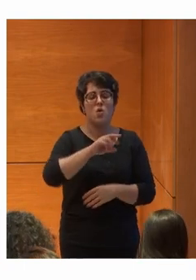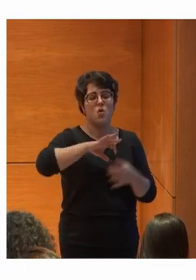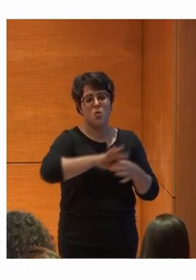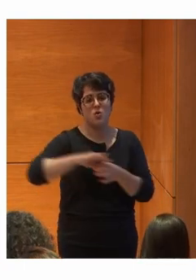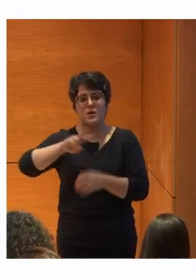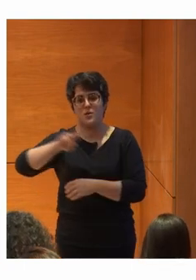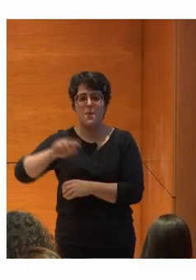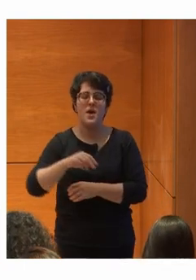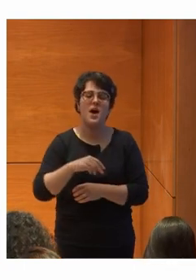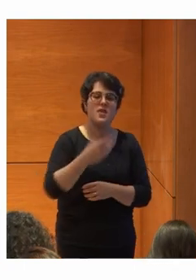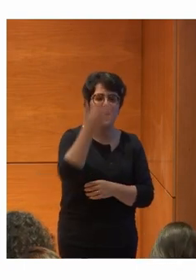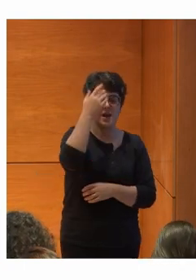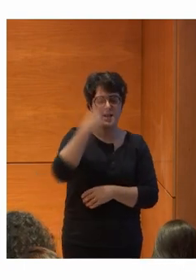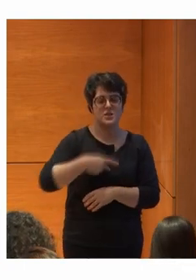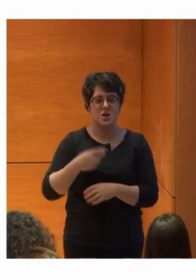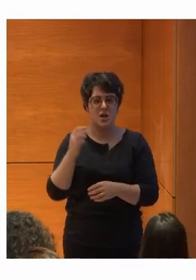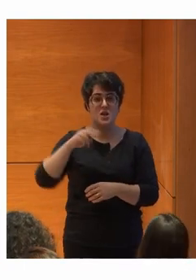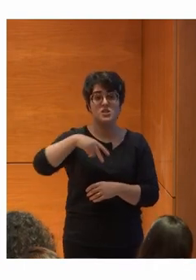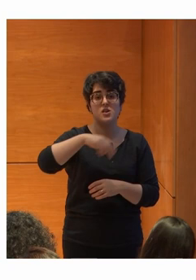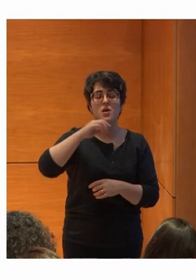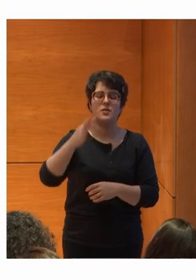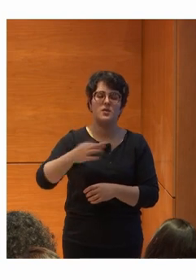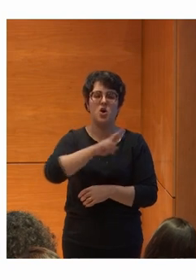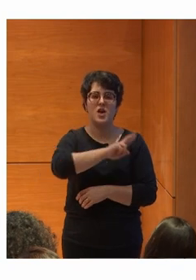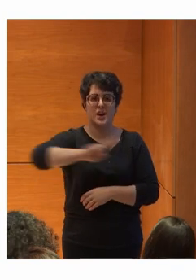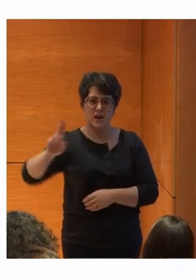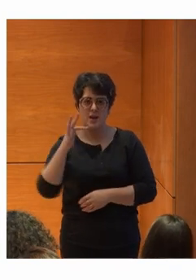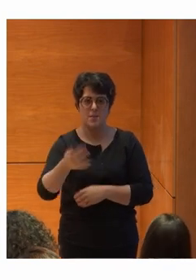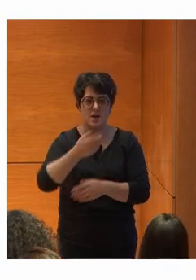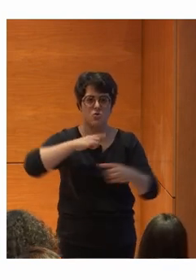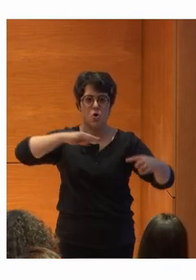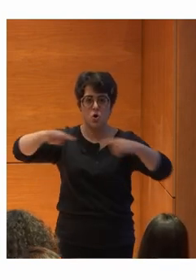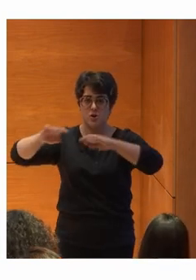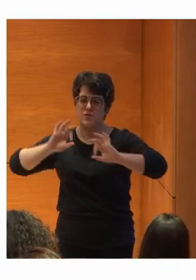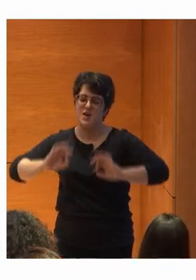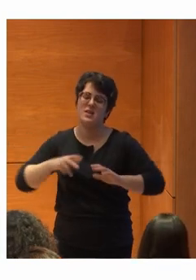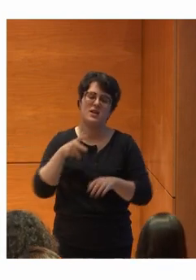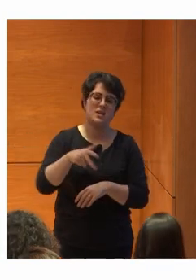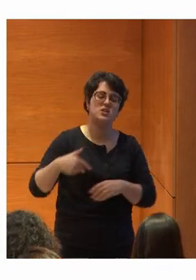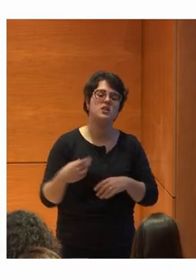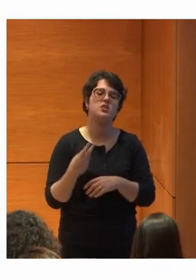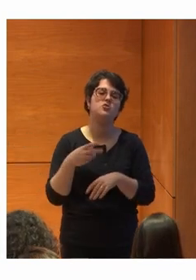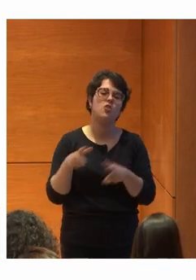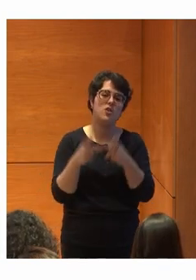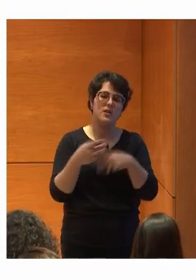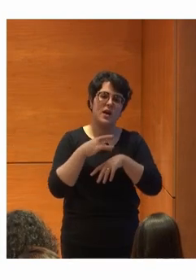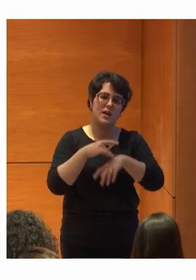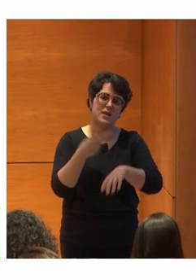fondos Next Generation Dentro del plan De recuperación y resiliencia Y coordinado por el Ministerio De Derechos Sociales Y Agenda 2030